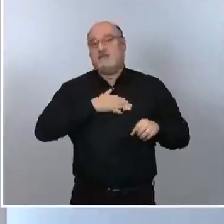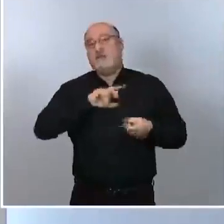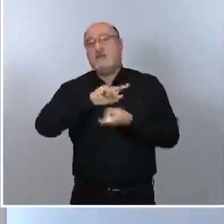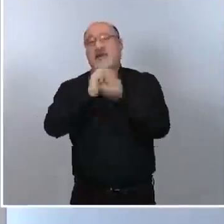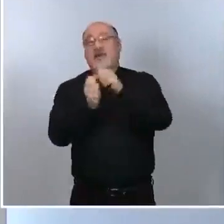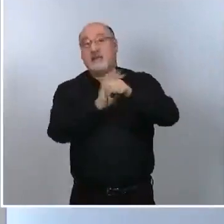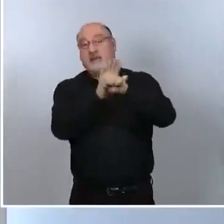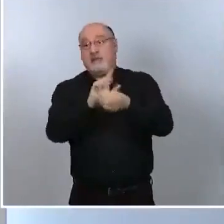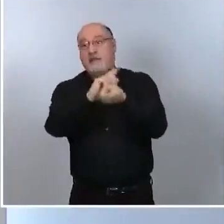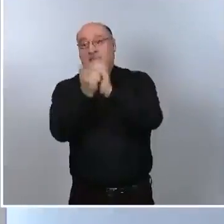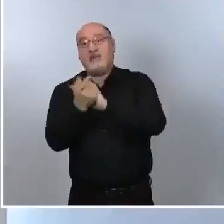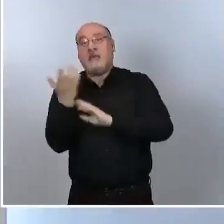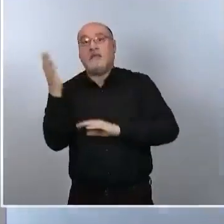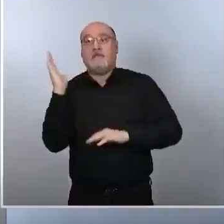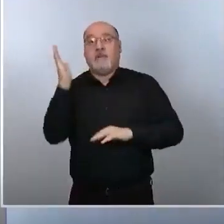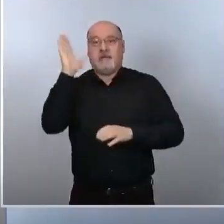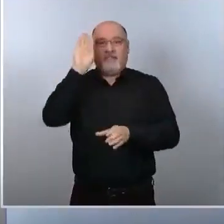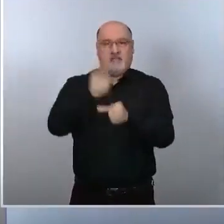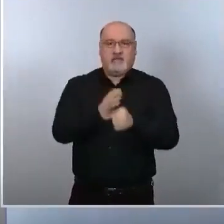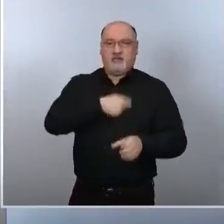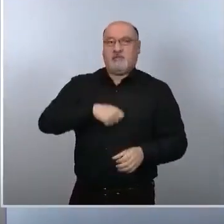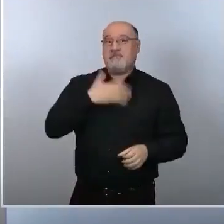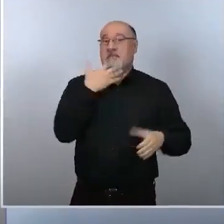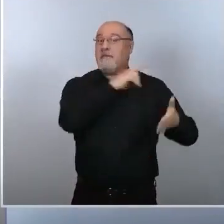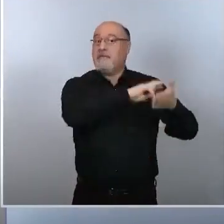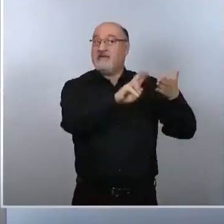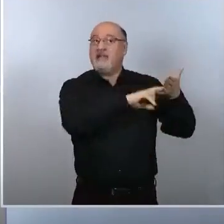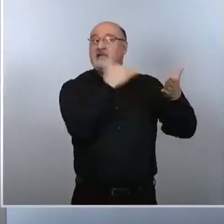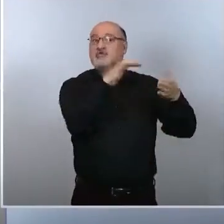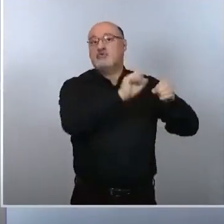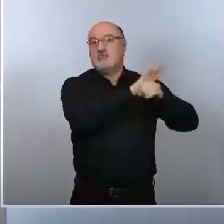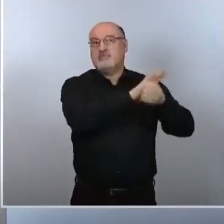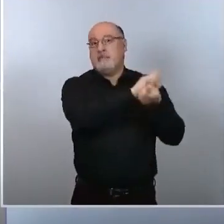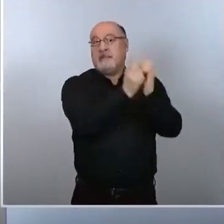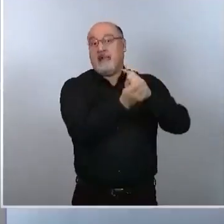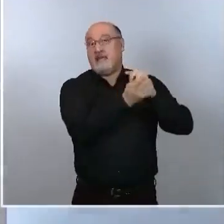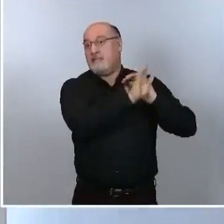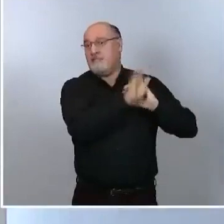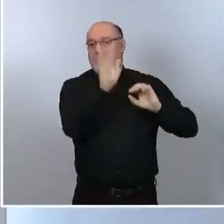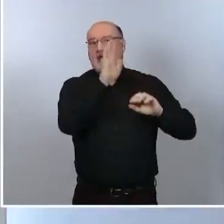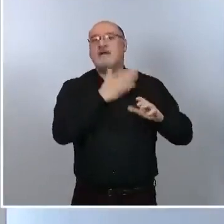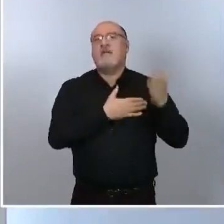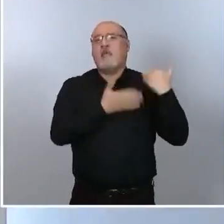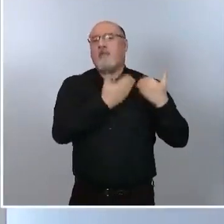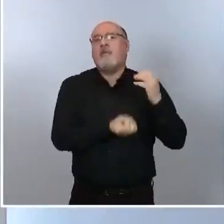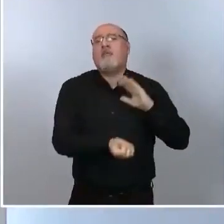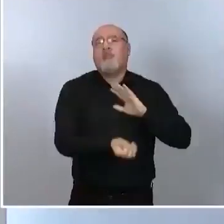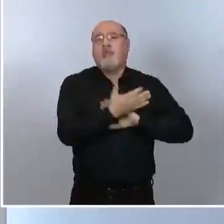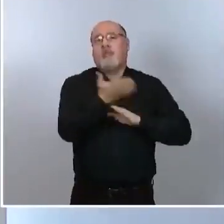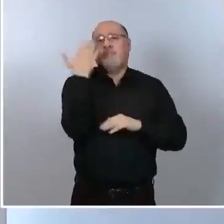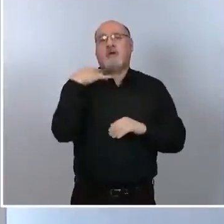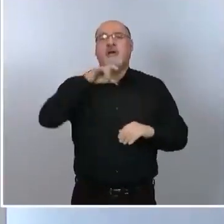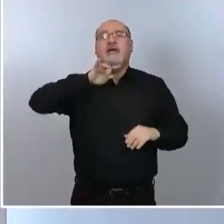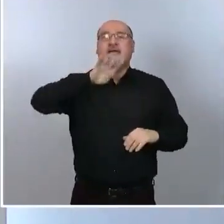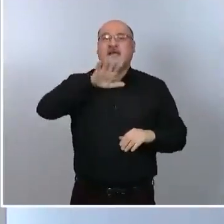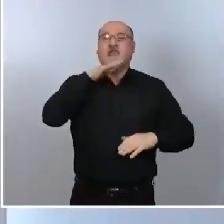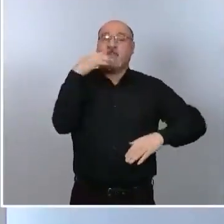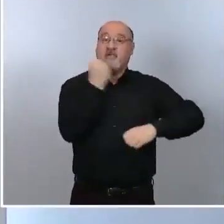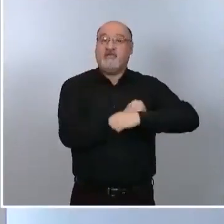Especialmente la variante británica, como saben se originó allá por el 14 de diciembre,